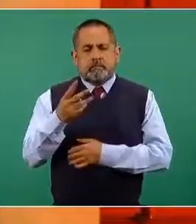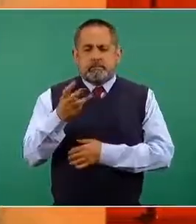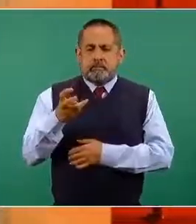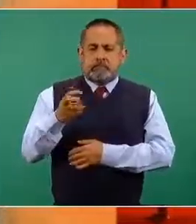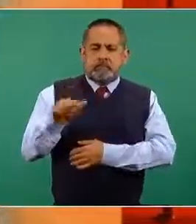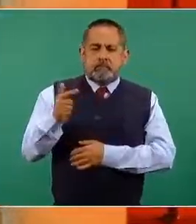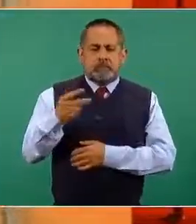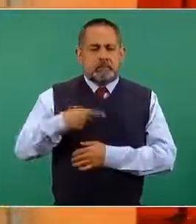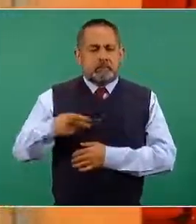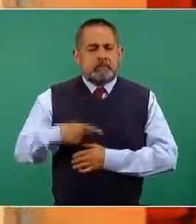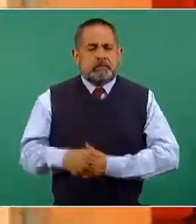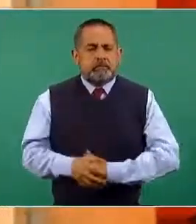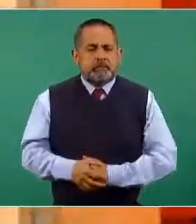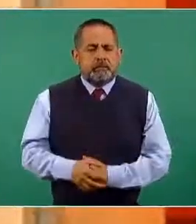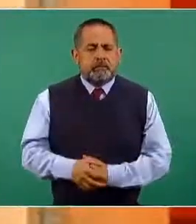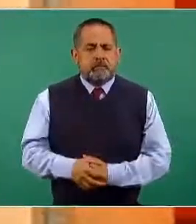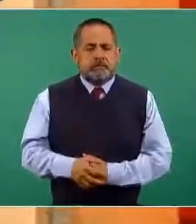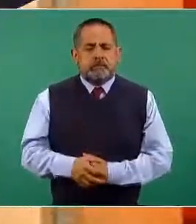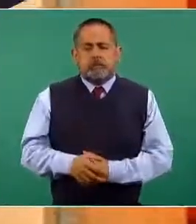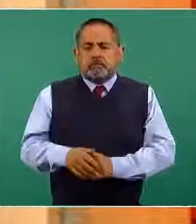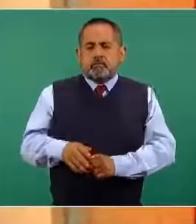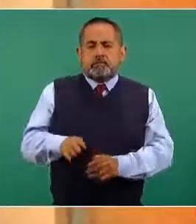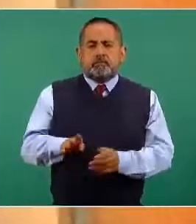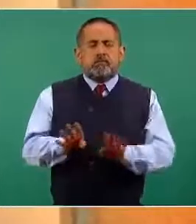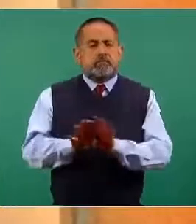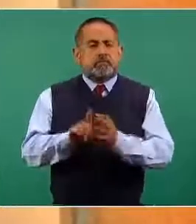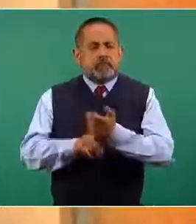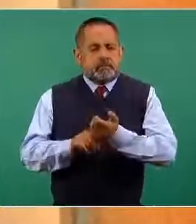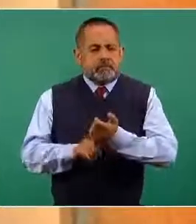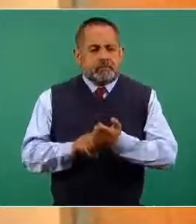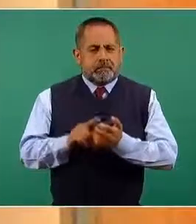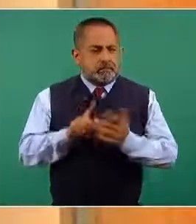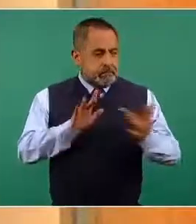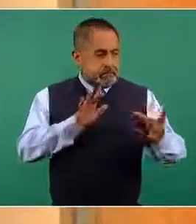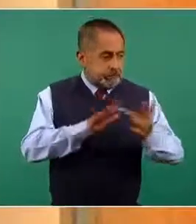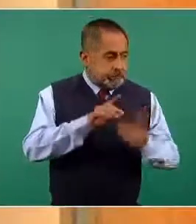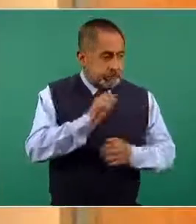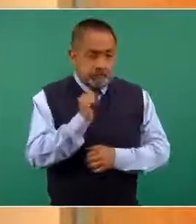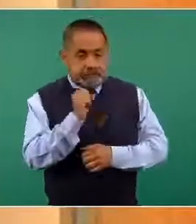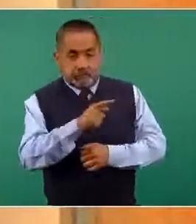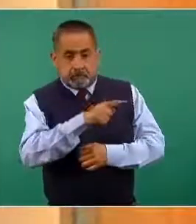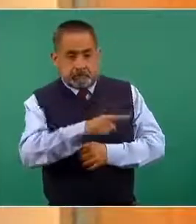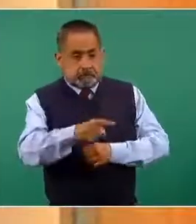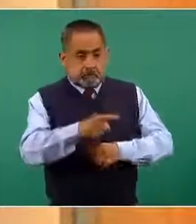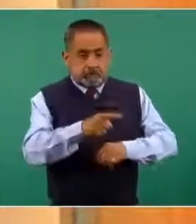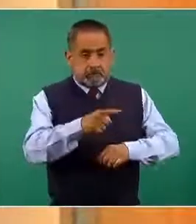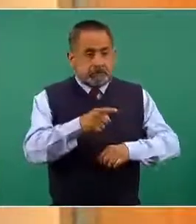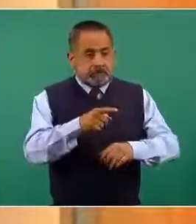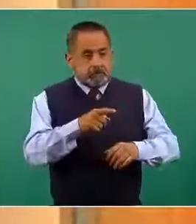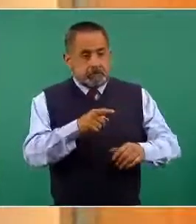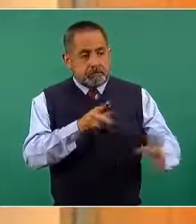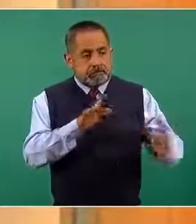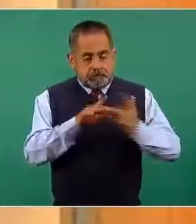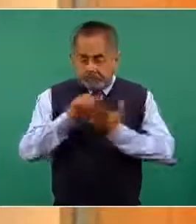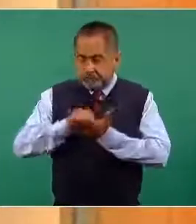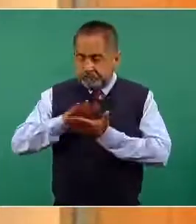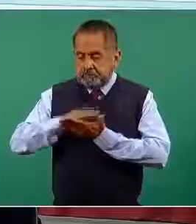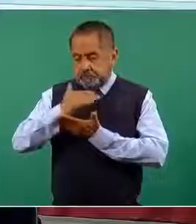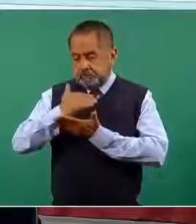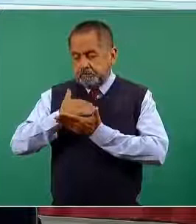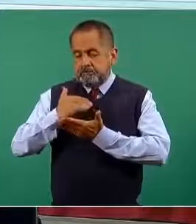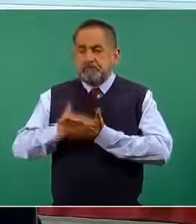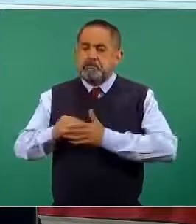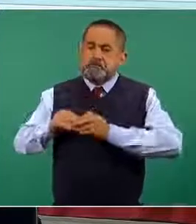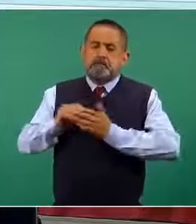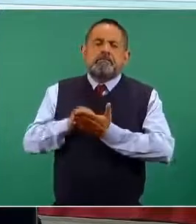personas, de las que han tenido un contacto con el Sistema Nacional de Vigilancia